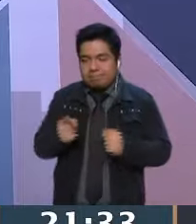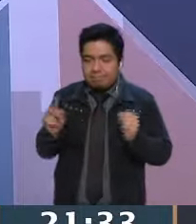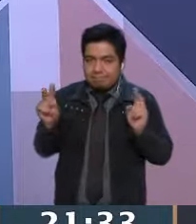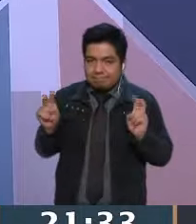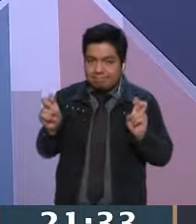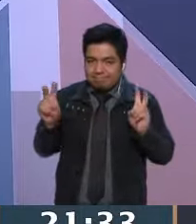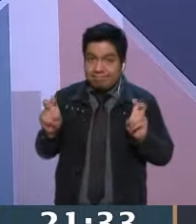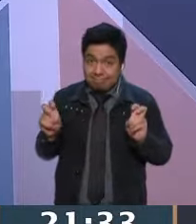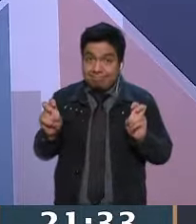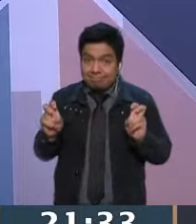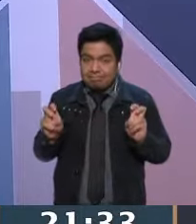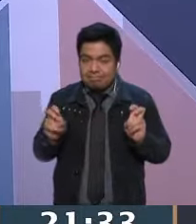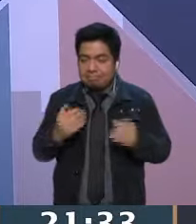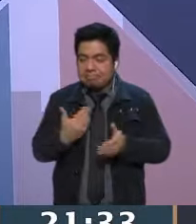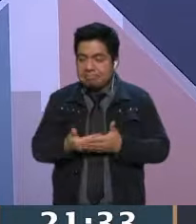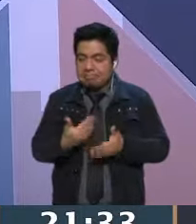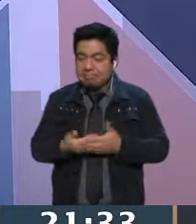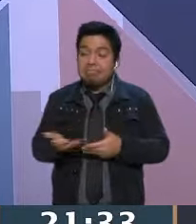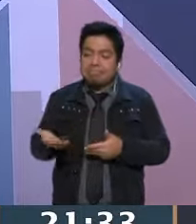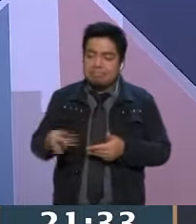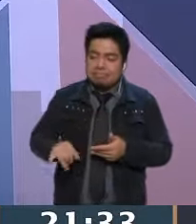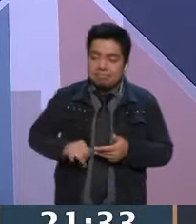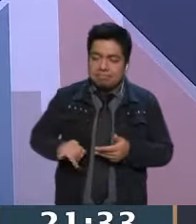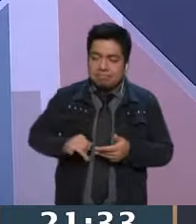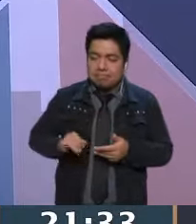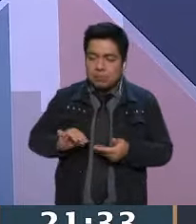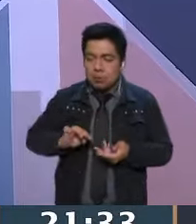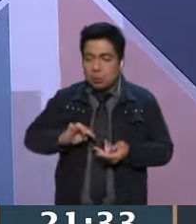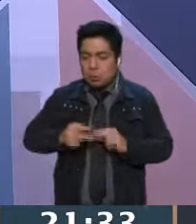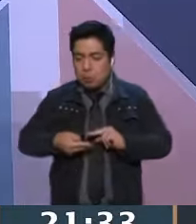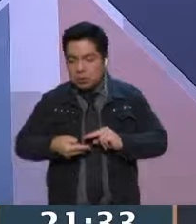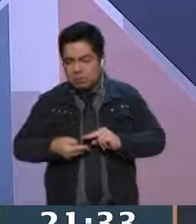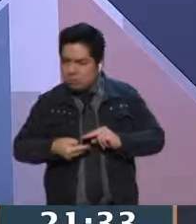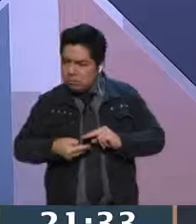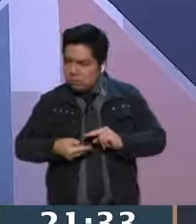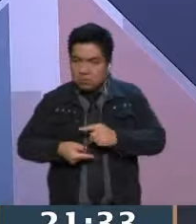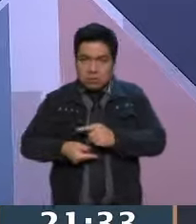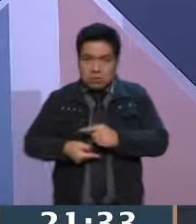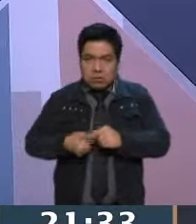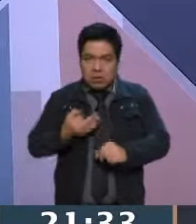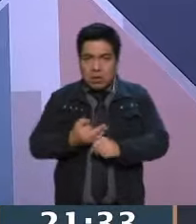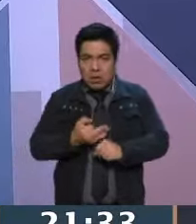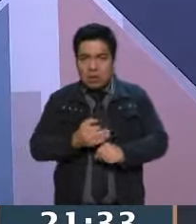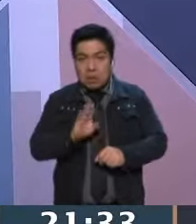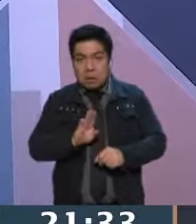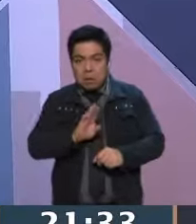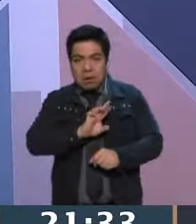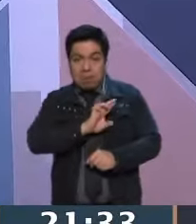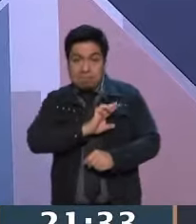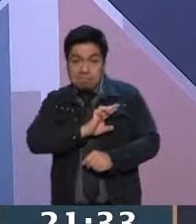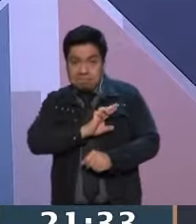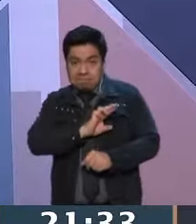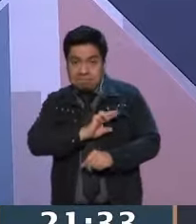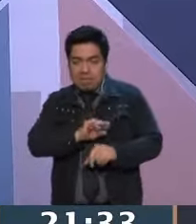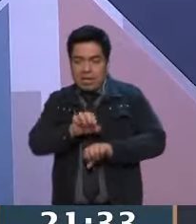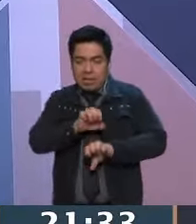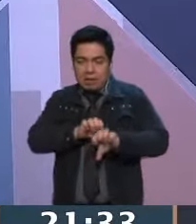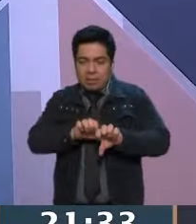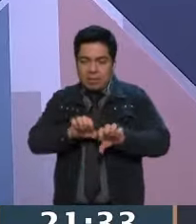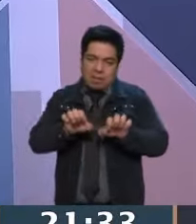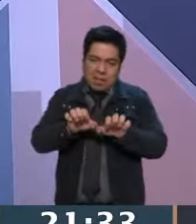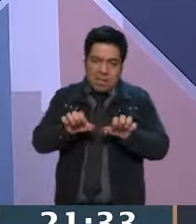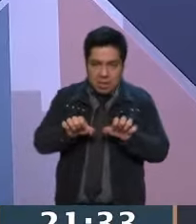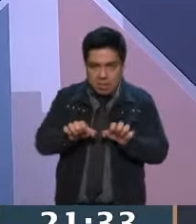conflicto de interés nunca demostrado, y entonces se le revierte en el sentido de que ella misma estaría rentando como empresa, vamos, como equipo,